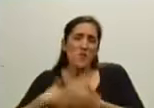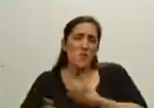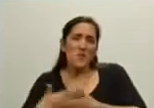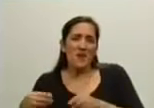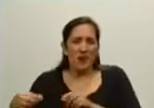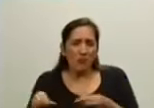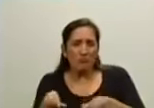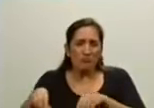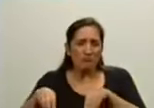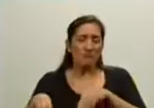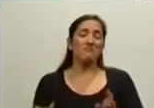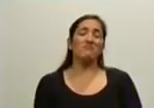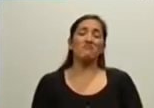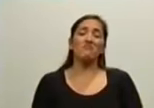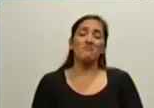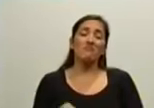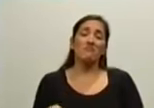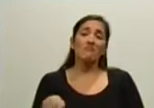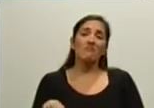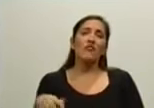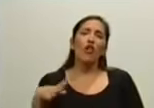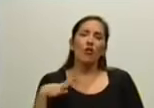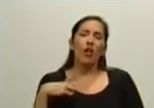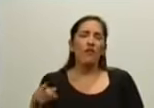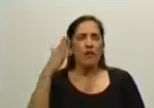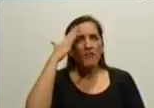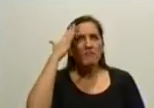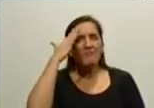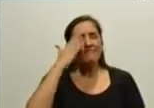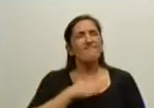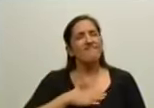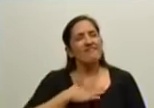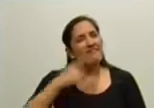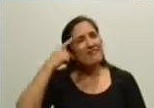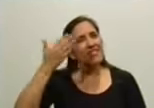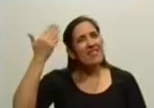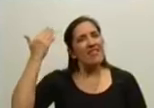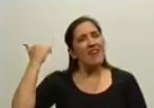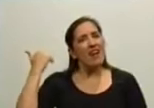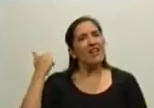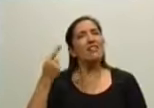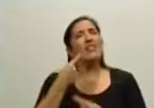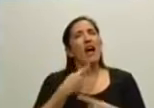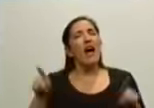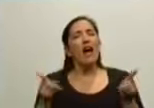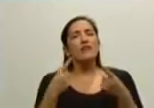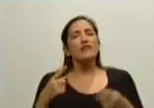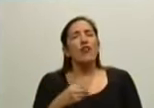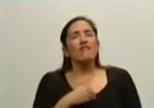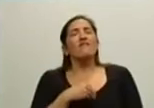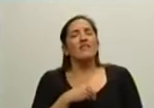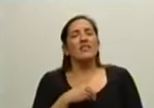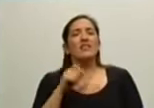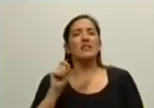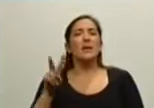sigue recordando con muchísimo cariño una de sus canciones preferidas de